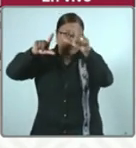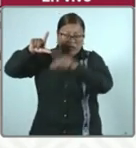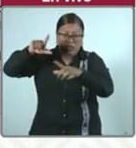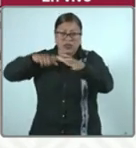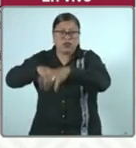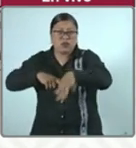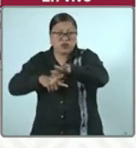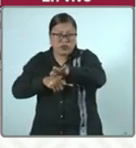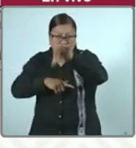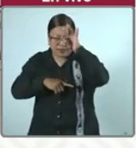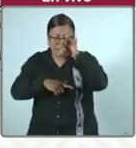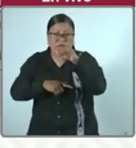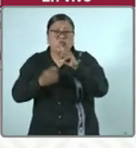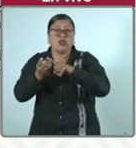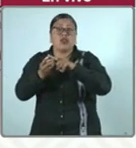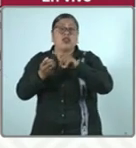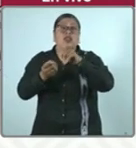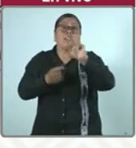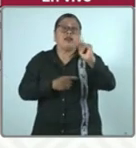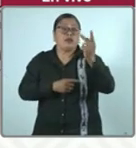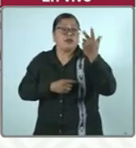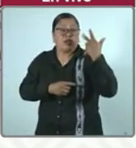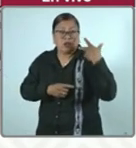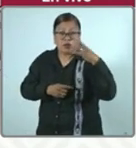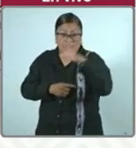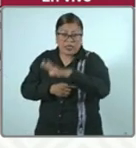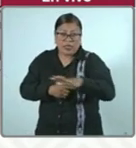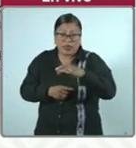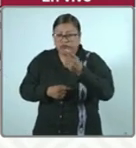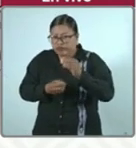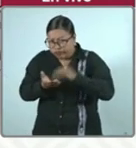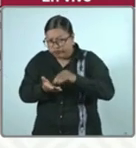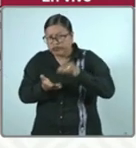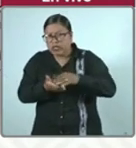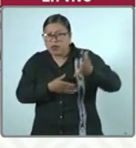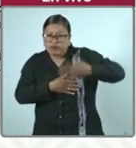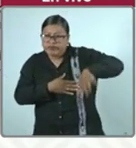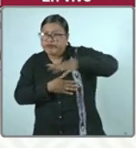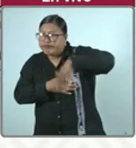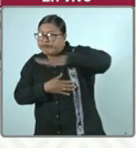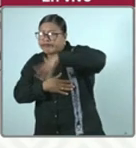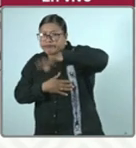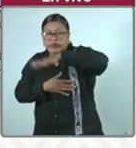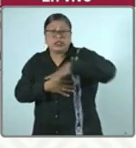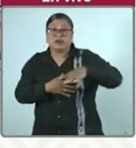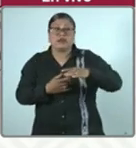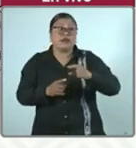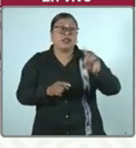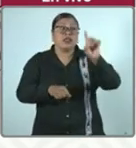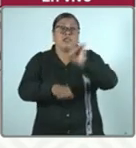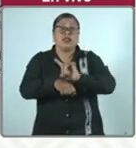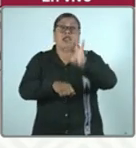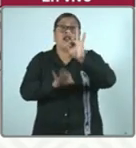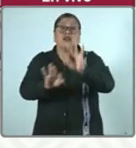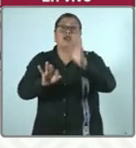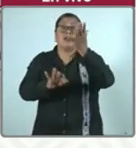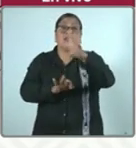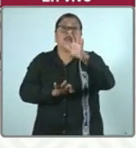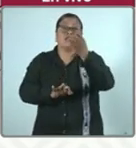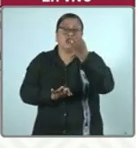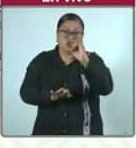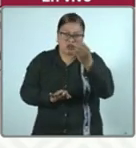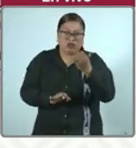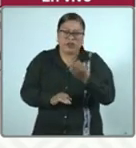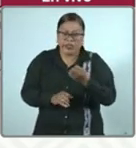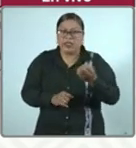encuentran en la región de La Cuenca realizando actos de búsqueda. Desde el día 10 de octubre estamos